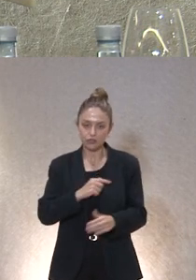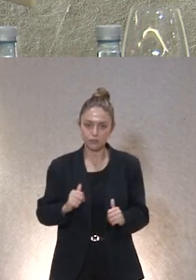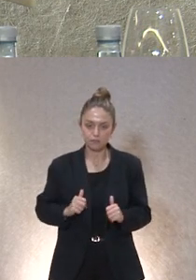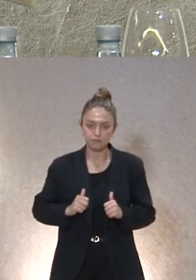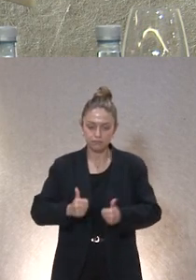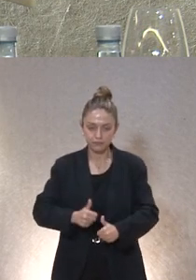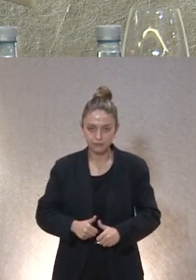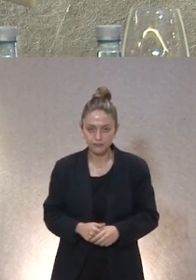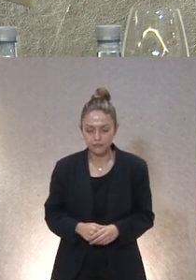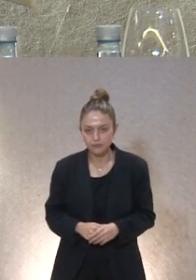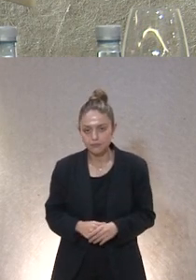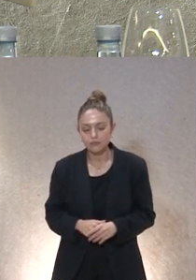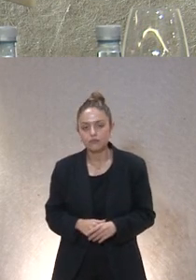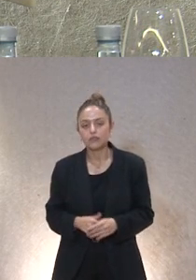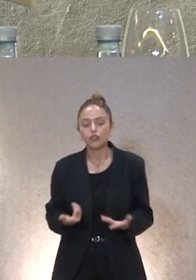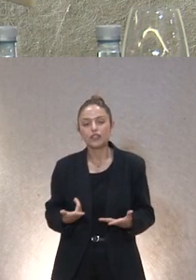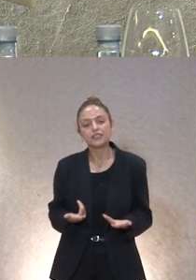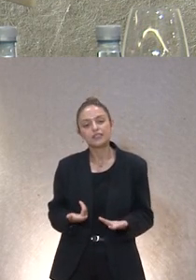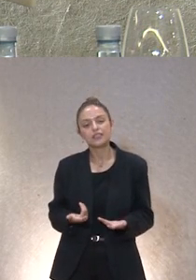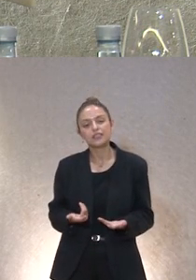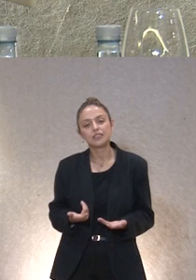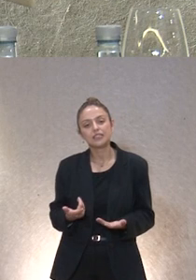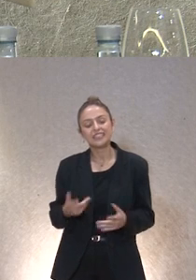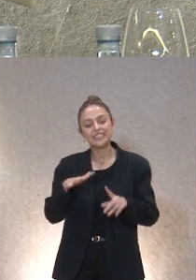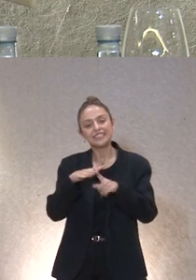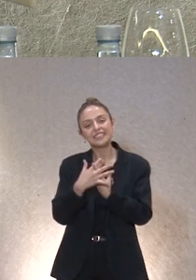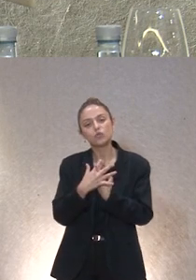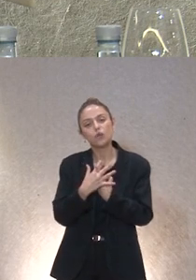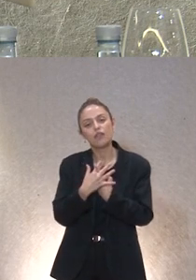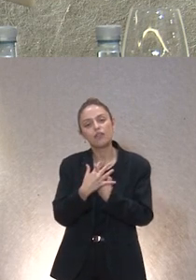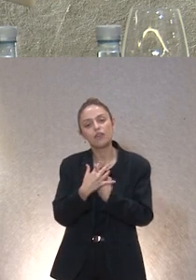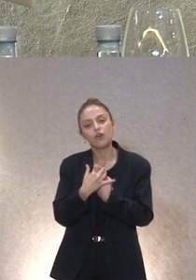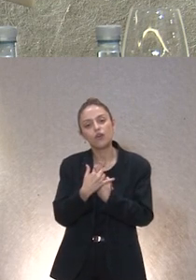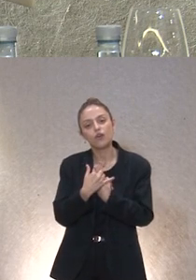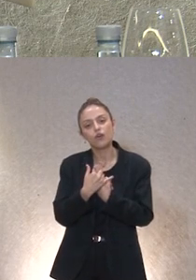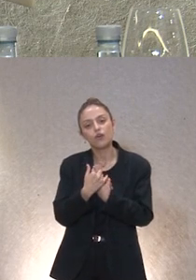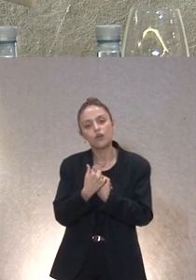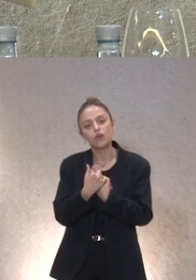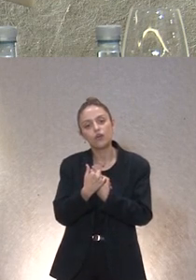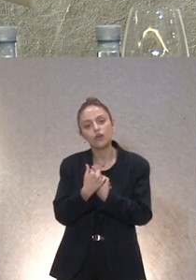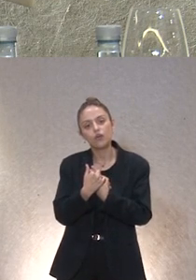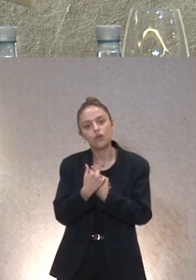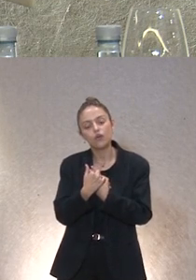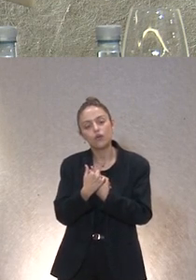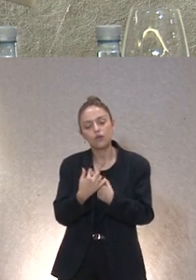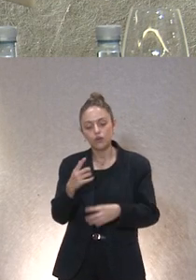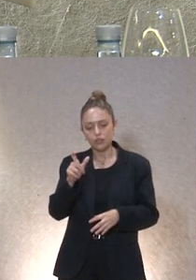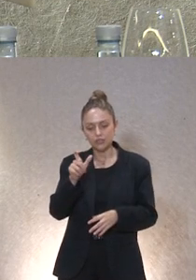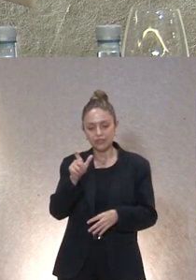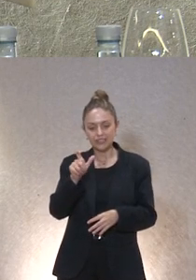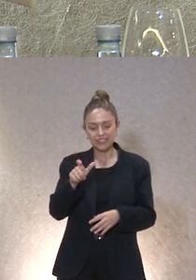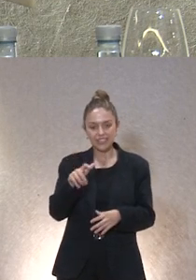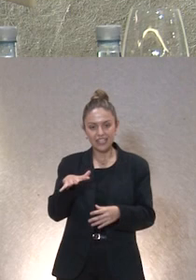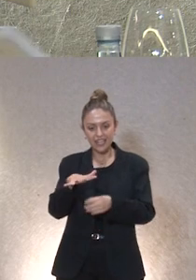precisamente con eso ¿cómo afrontáis esa situación entre tratar de que esta persona acceda ahí pero saber que es un